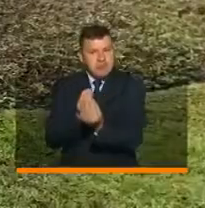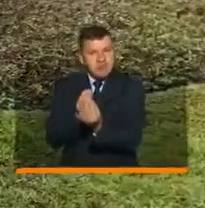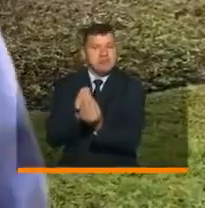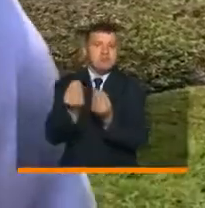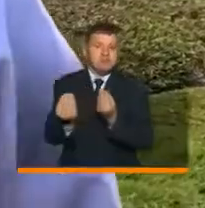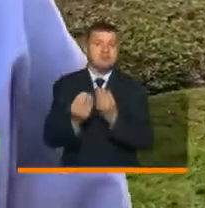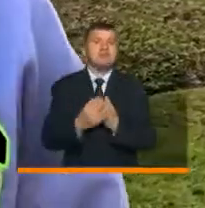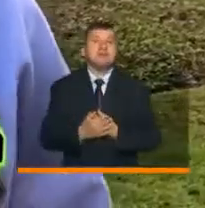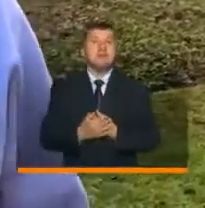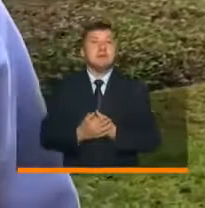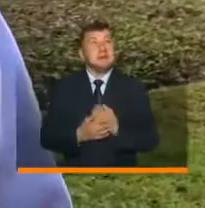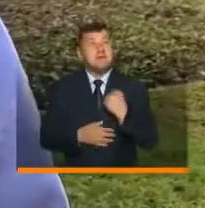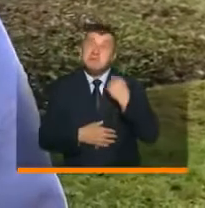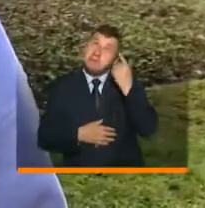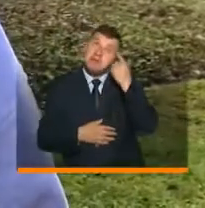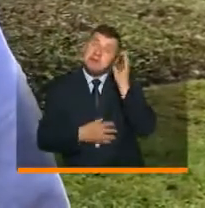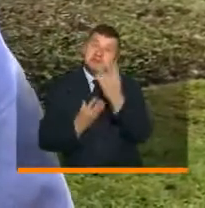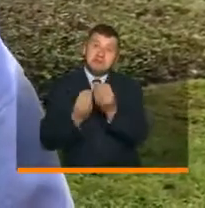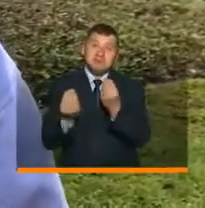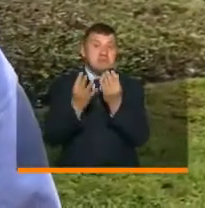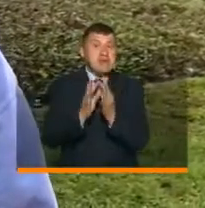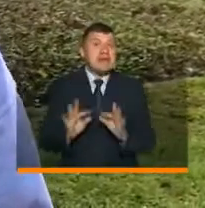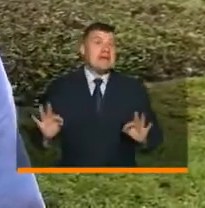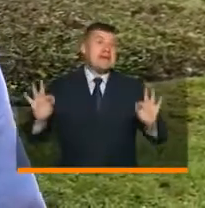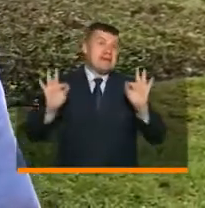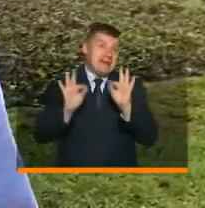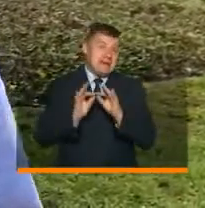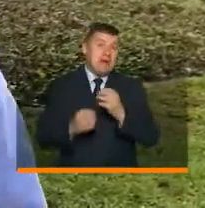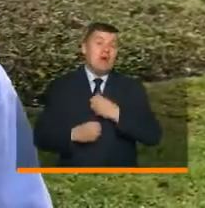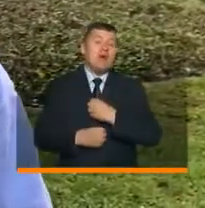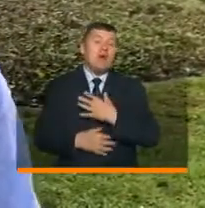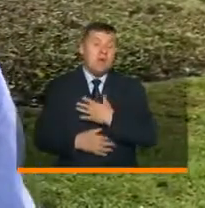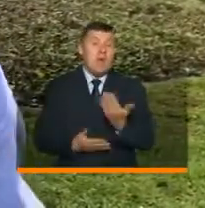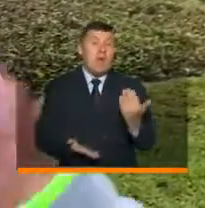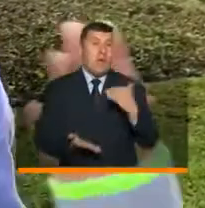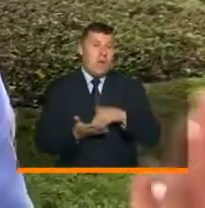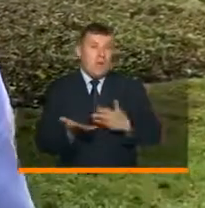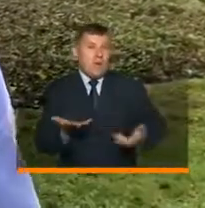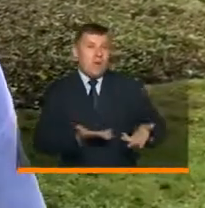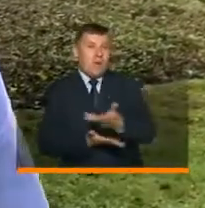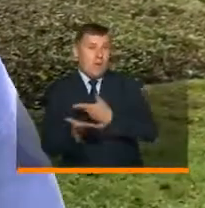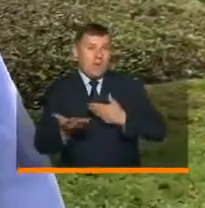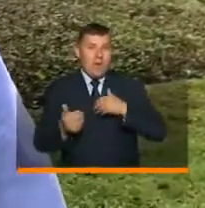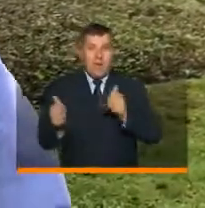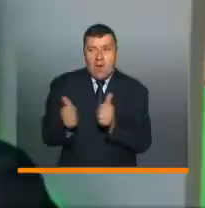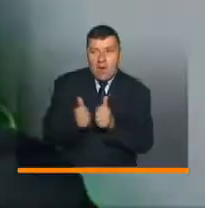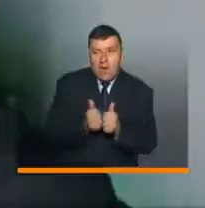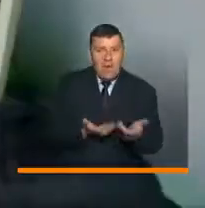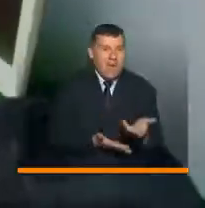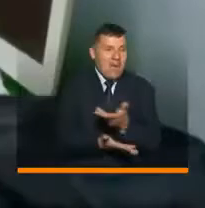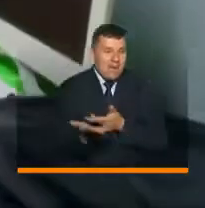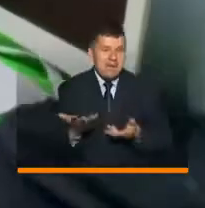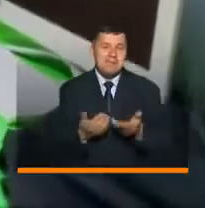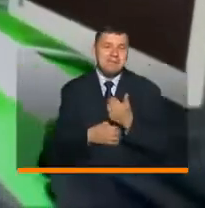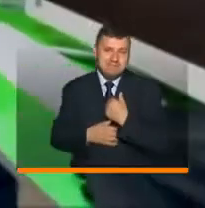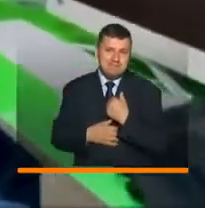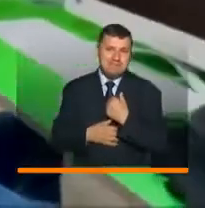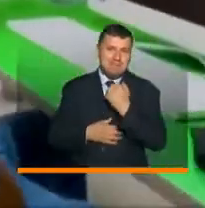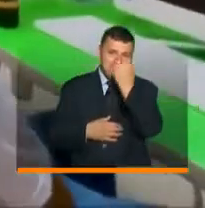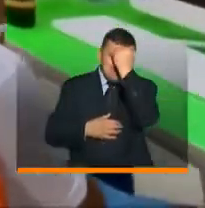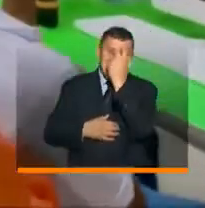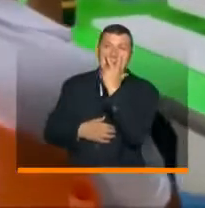Yo pienso que la alternancia es muy importante porque tenemos la oportunidad de volver a compartir con nuestras compañeras, ver a nuestros